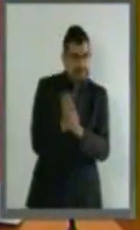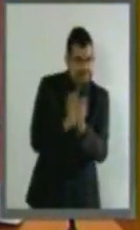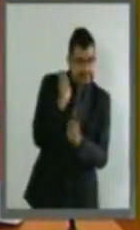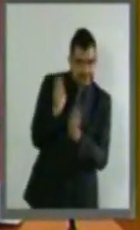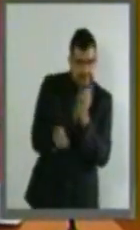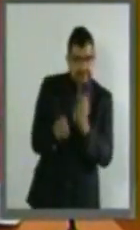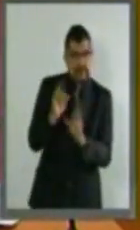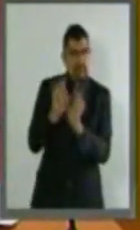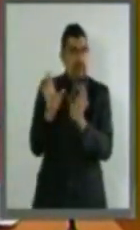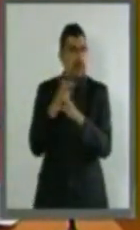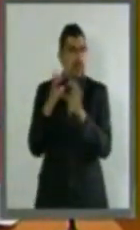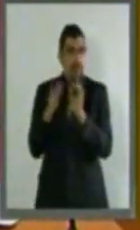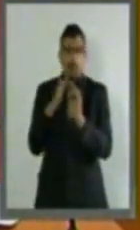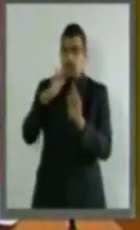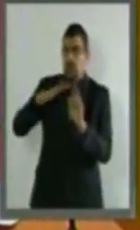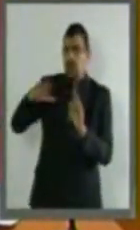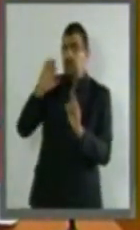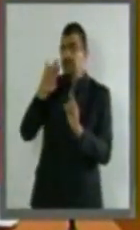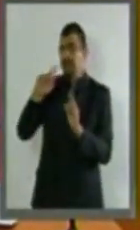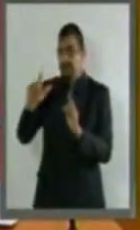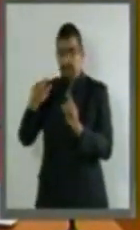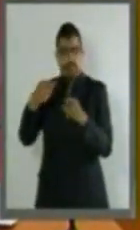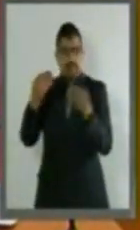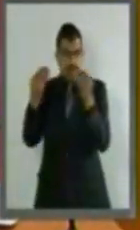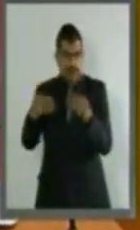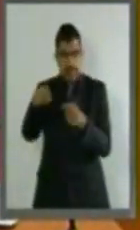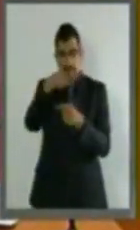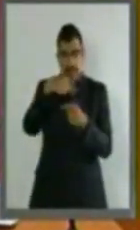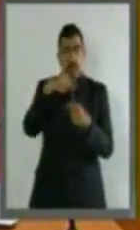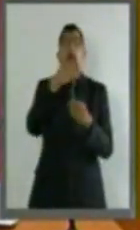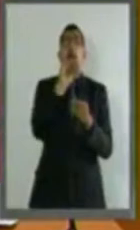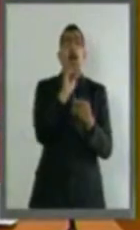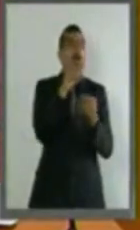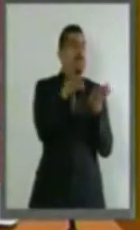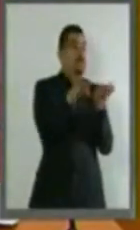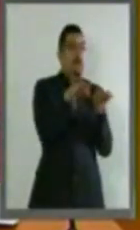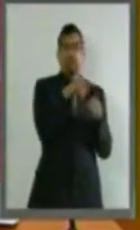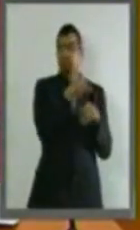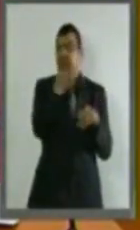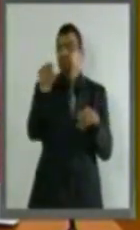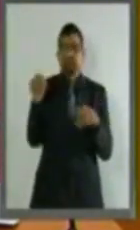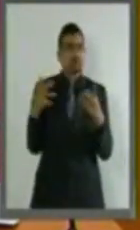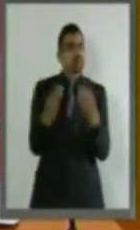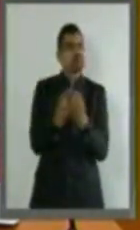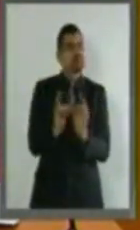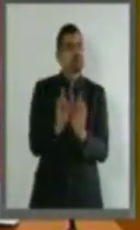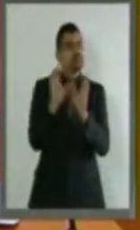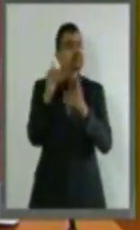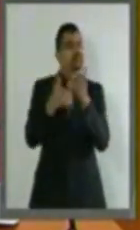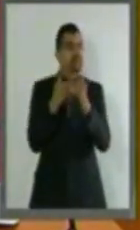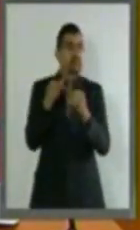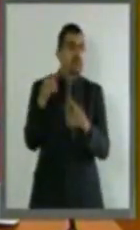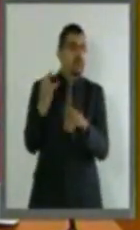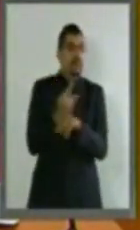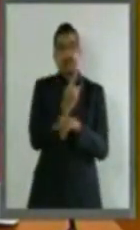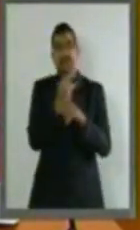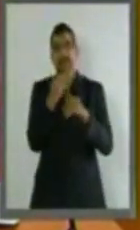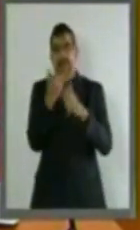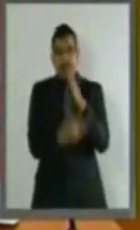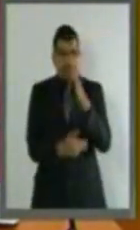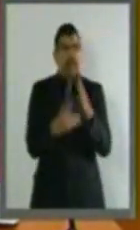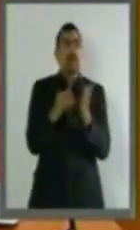controversias de orden civil, mercantil o laboral que susciten sobre el cumplimiento y